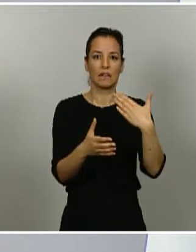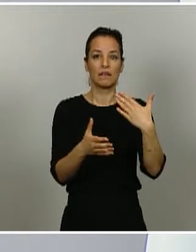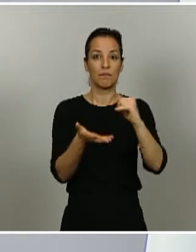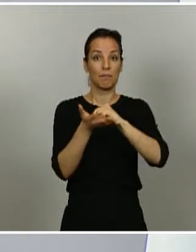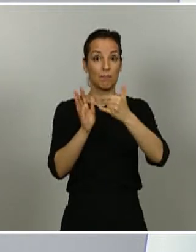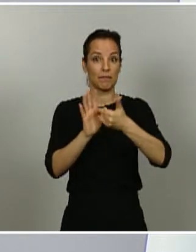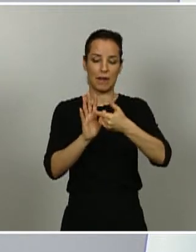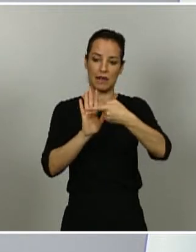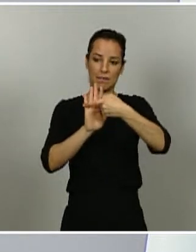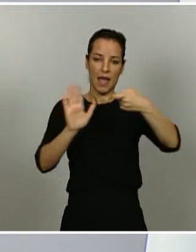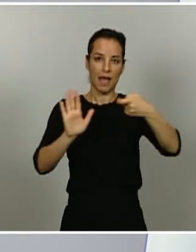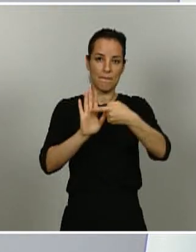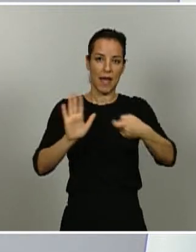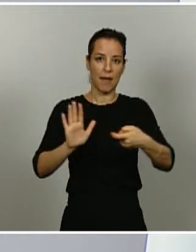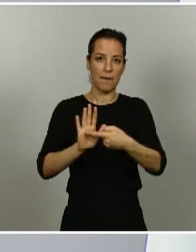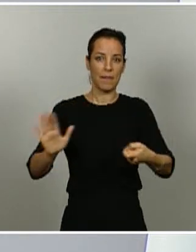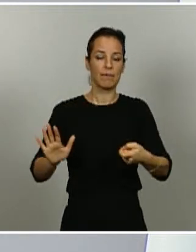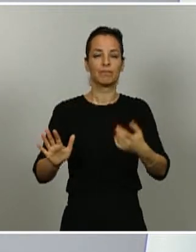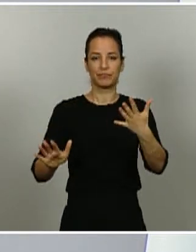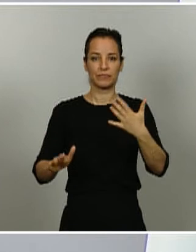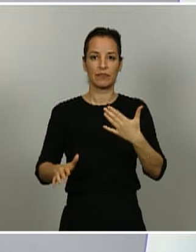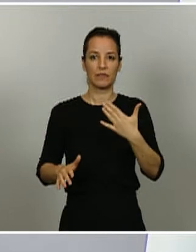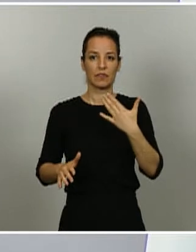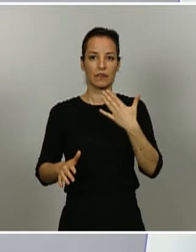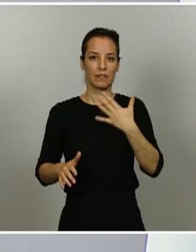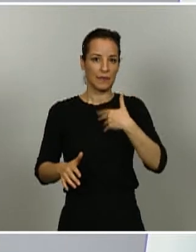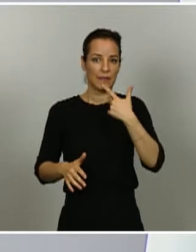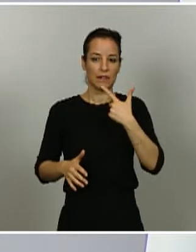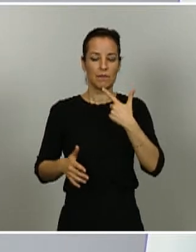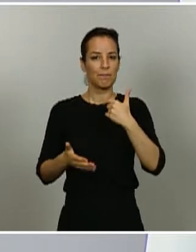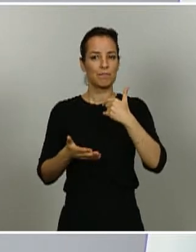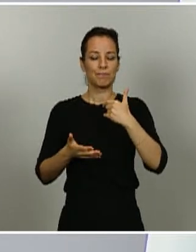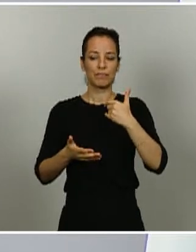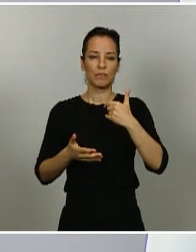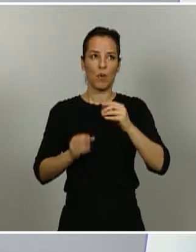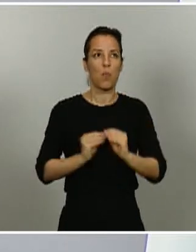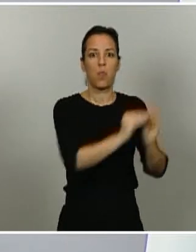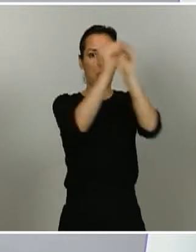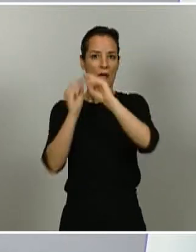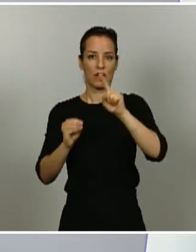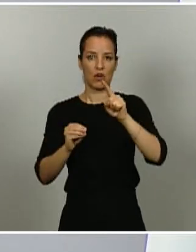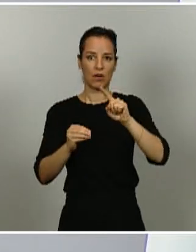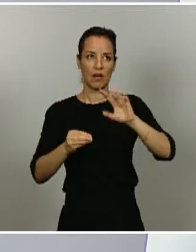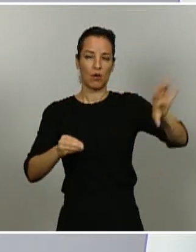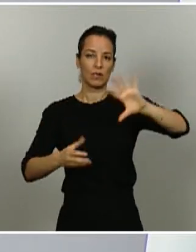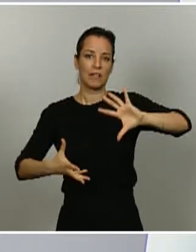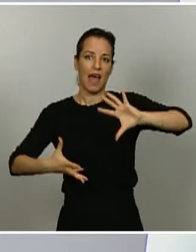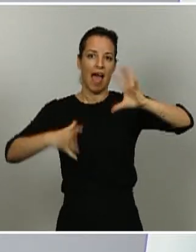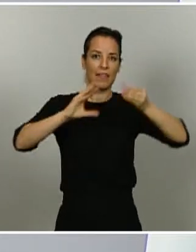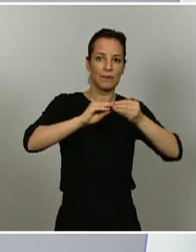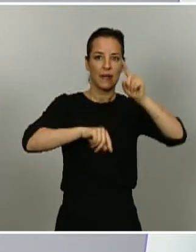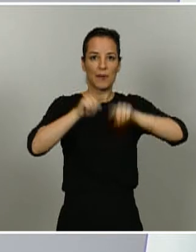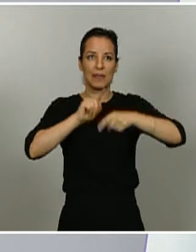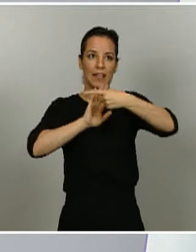tomar como hipótesis de trabajo que no había inmunidad de rebaño en el sentido de hacer un planteamiento asimétrico son las correctas y por tanto en principio no hay por razón